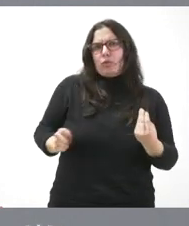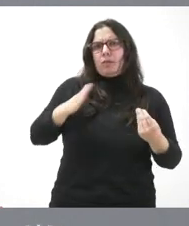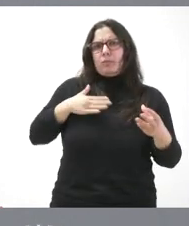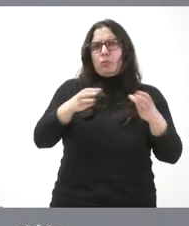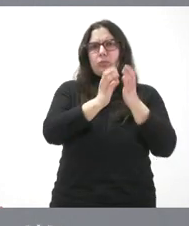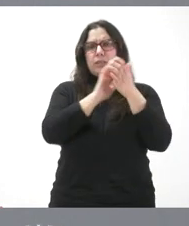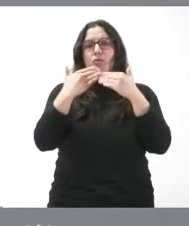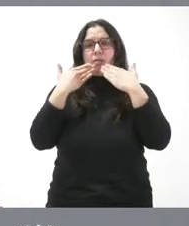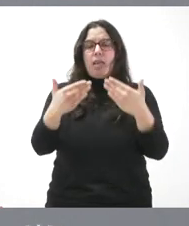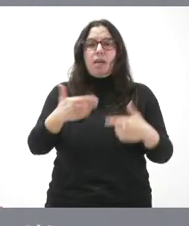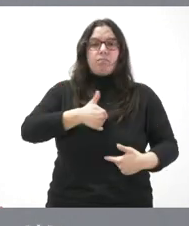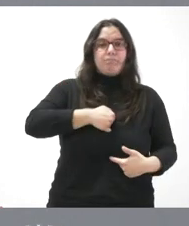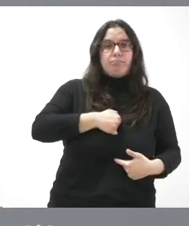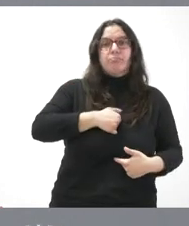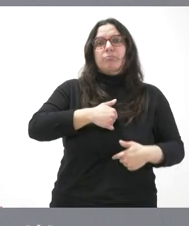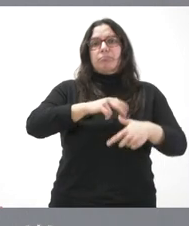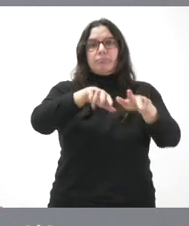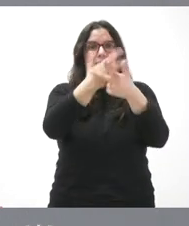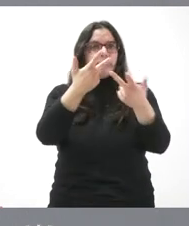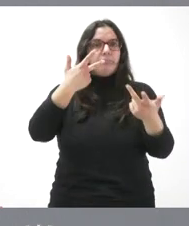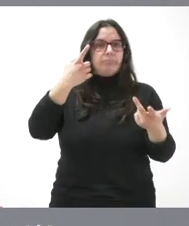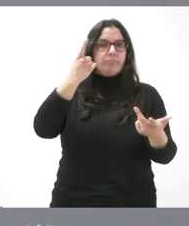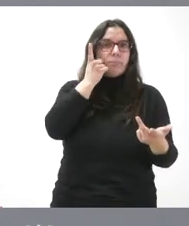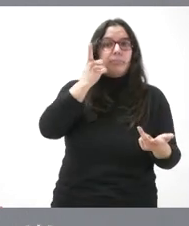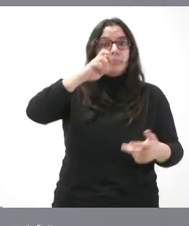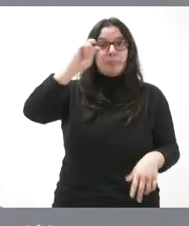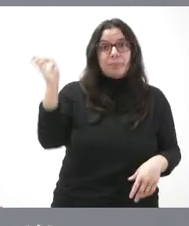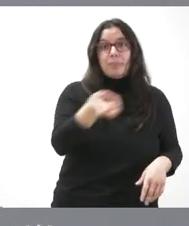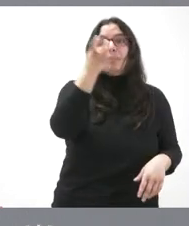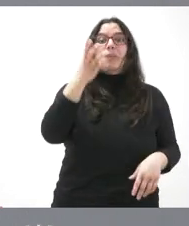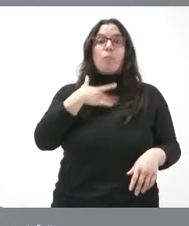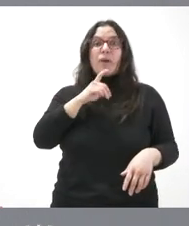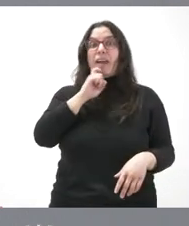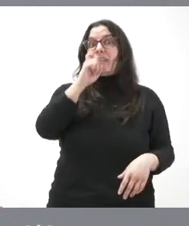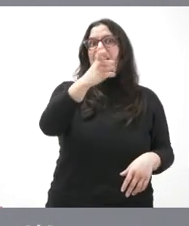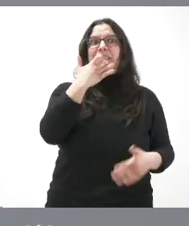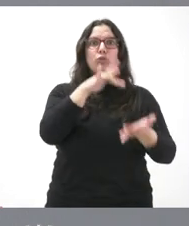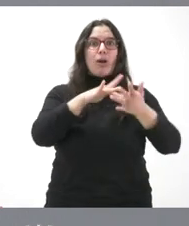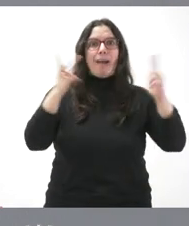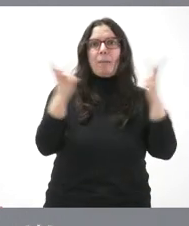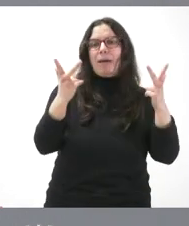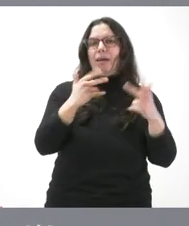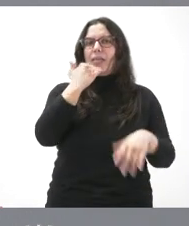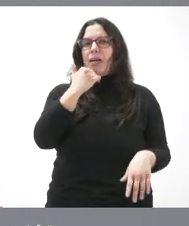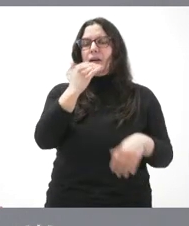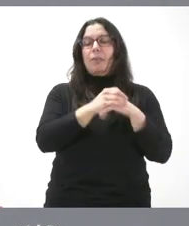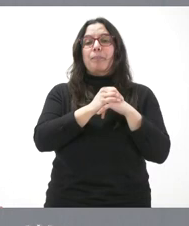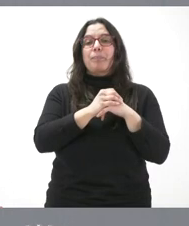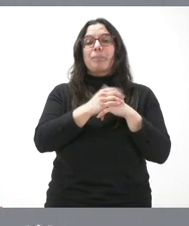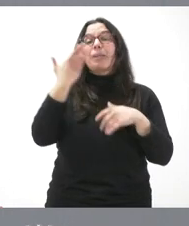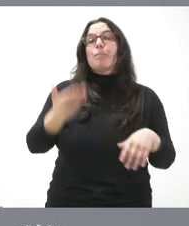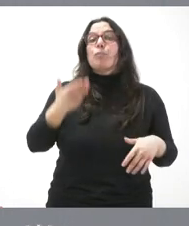través de los dispositivos de los que disponen y que les van a poder alertar de una eventual emergencia. La clave está en las